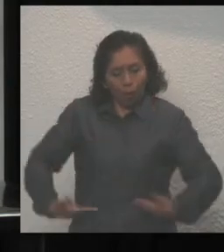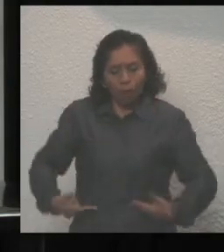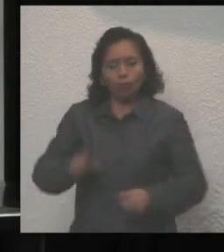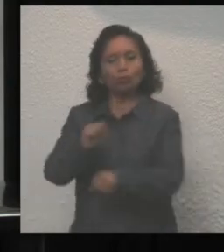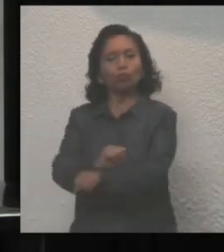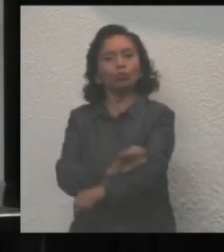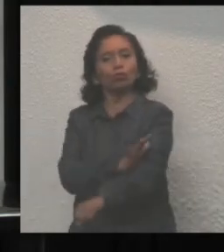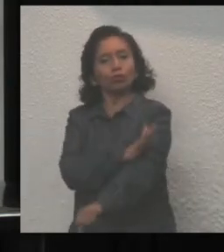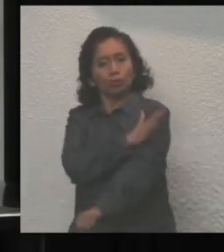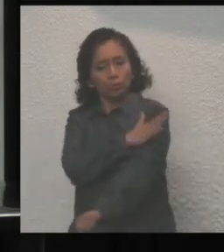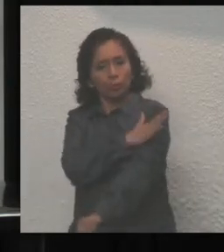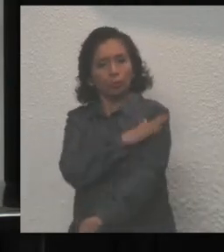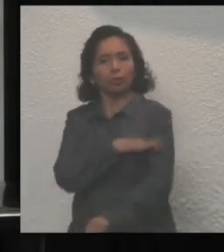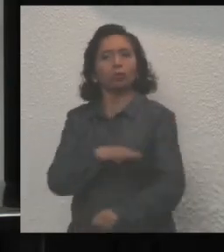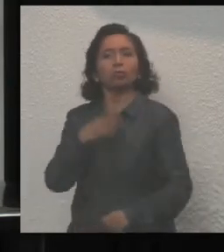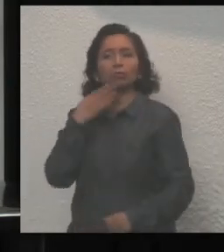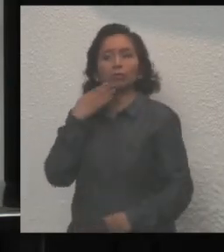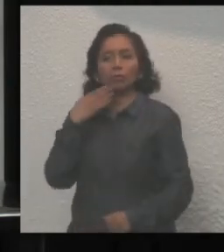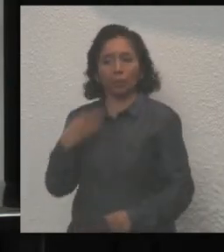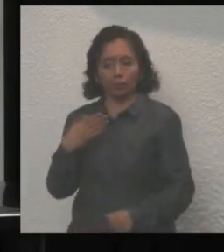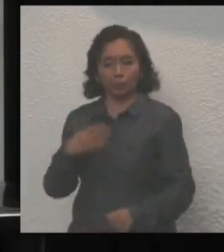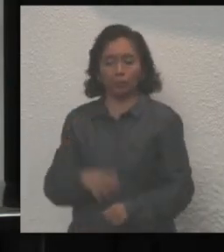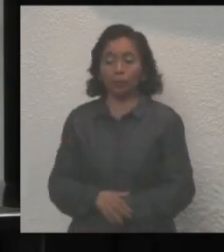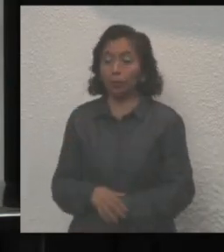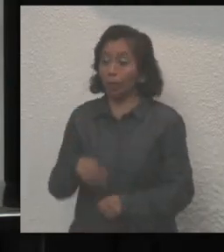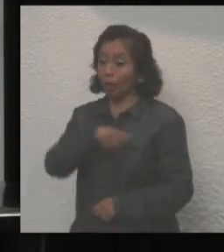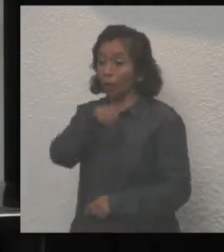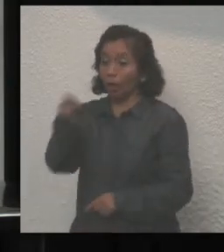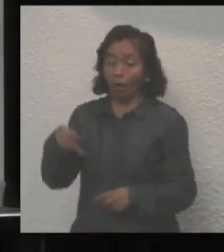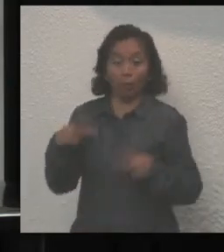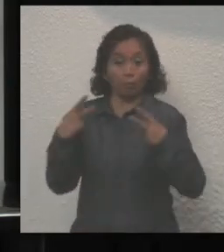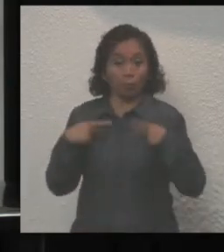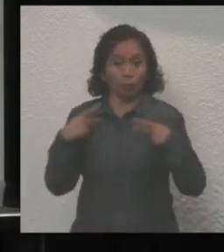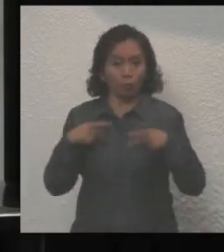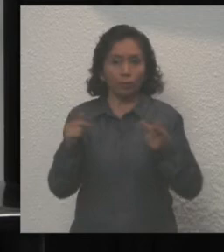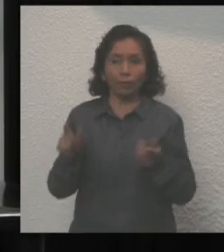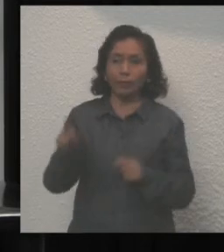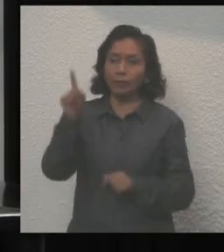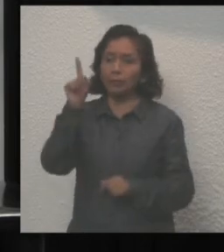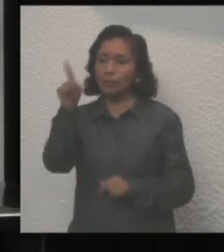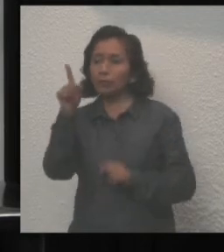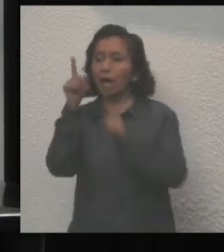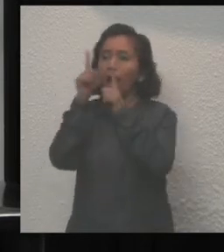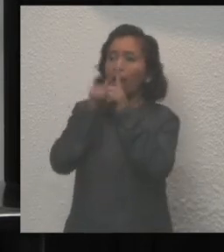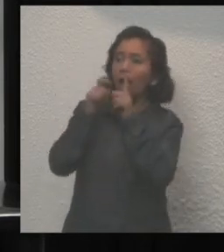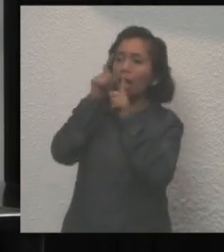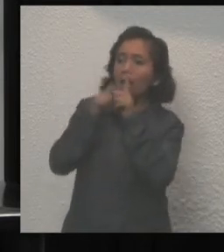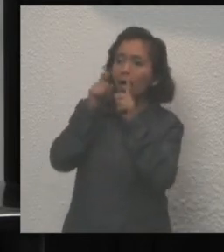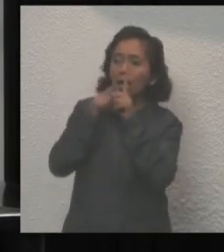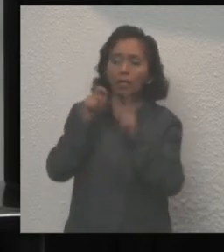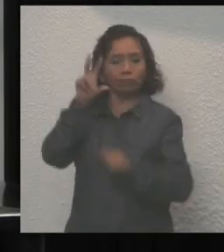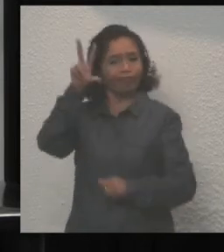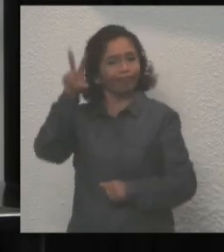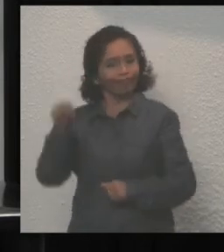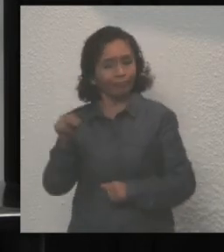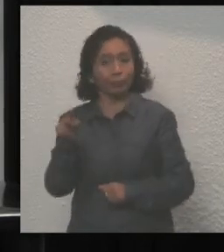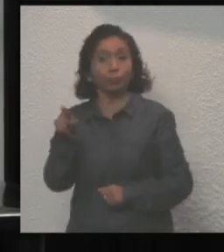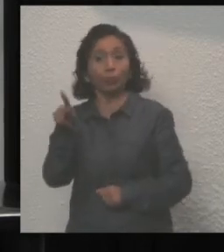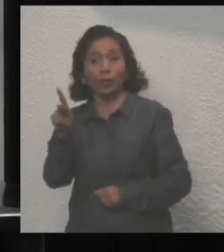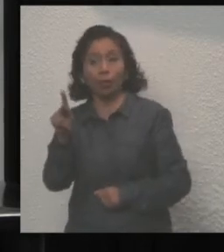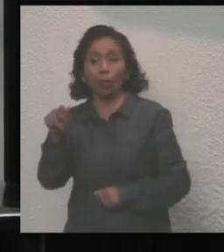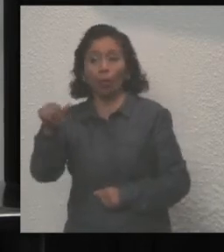y capaz. Y es que para muchos es fácil señalar y criticar, pero muchos otros